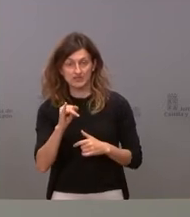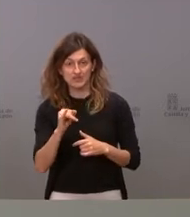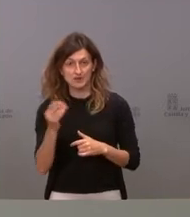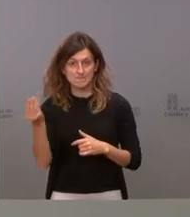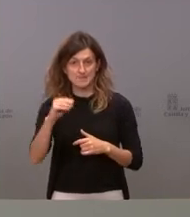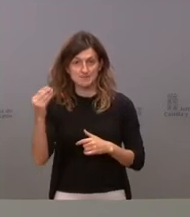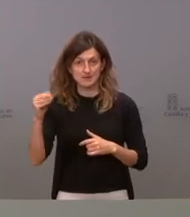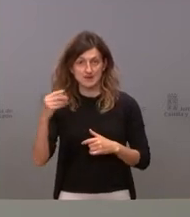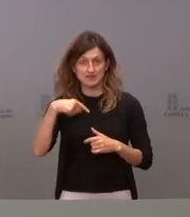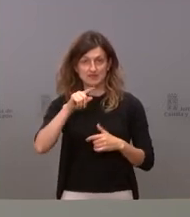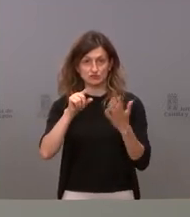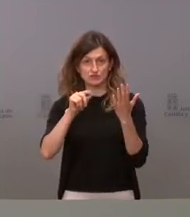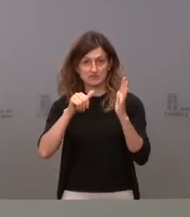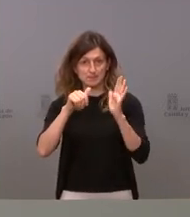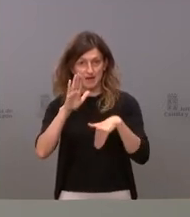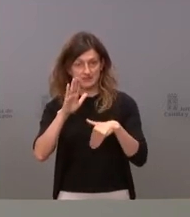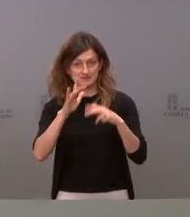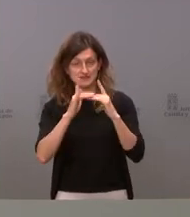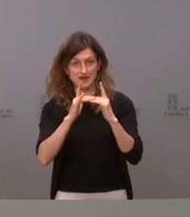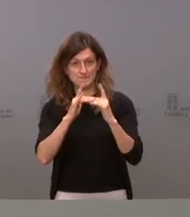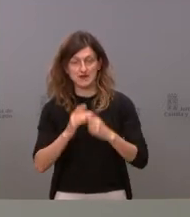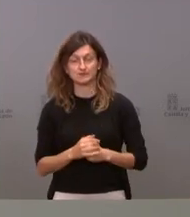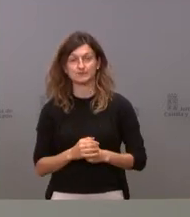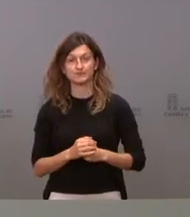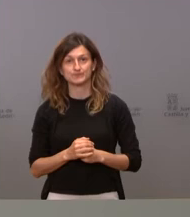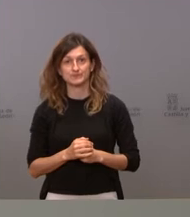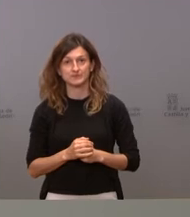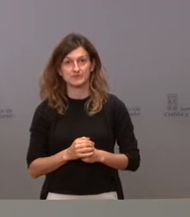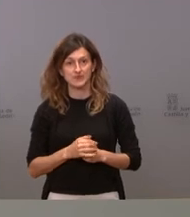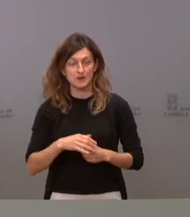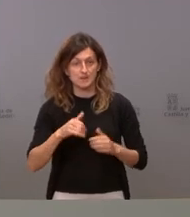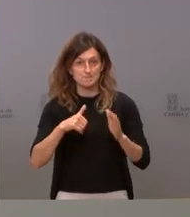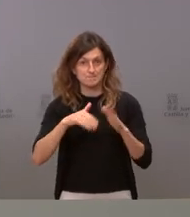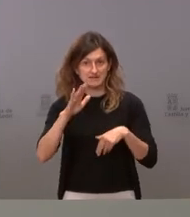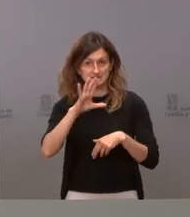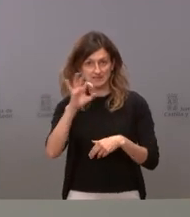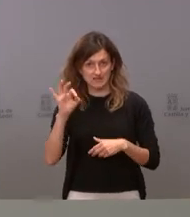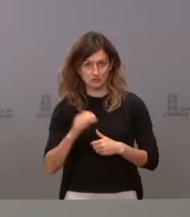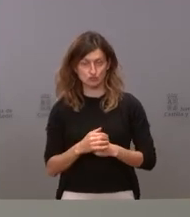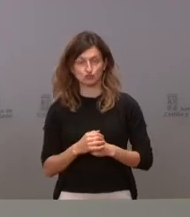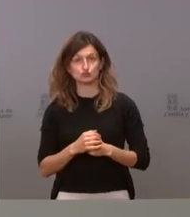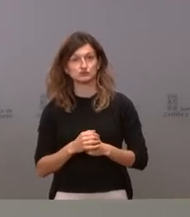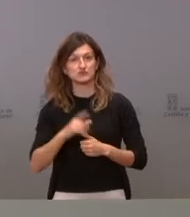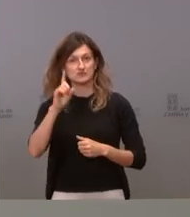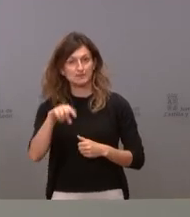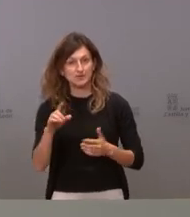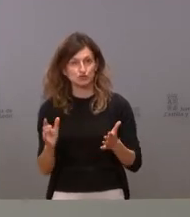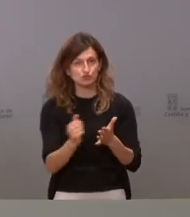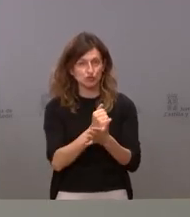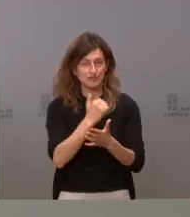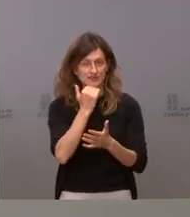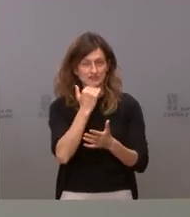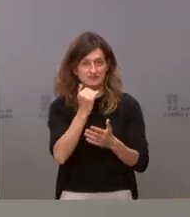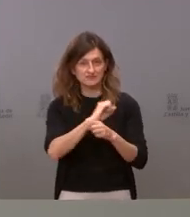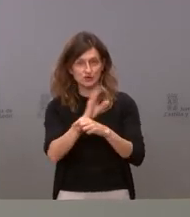es decir, pasar de 160 camas, 166, a más de 500, también estaban prácticamente todas ocupadas por